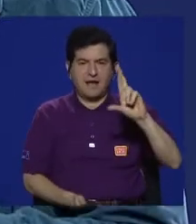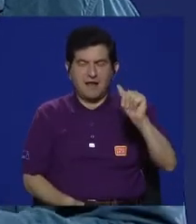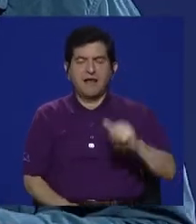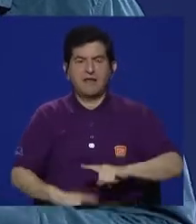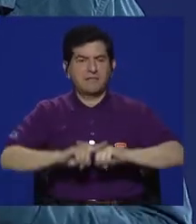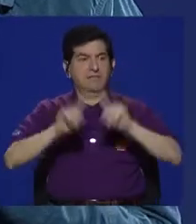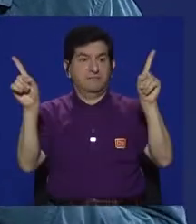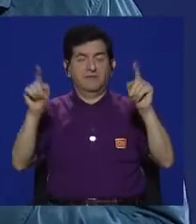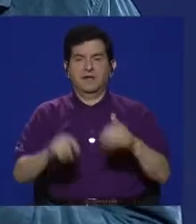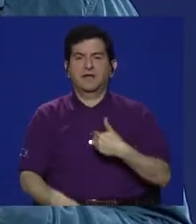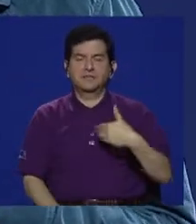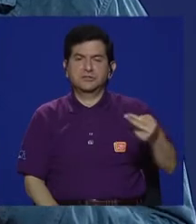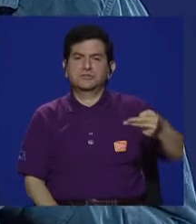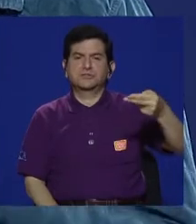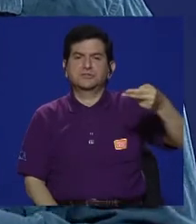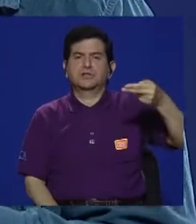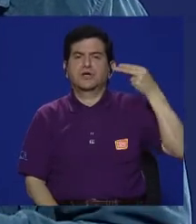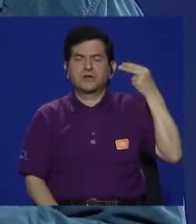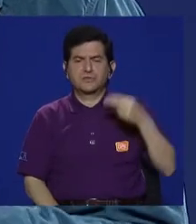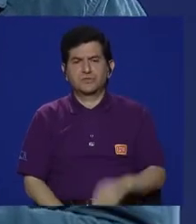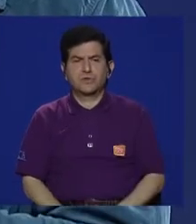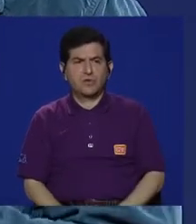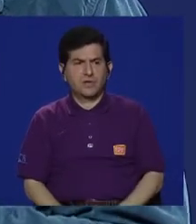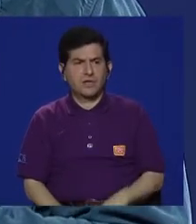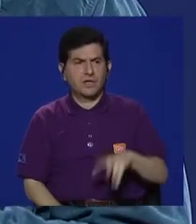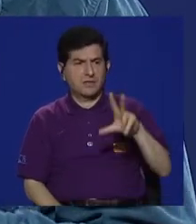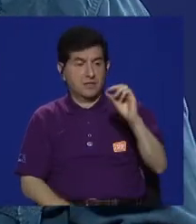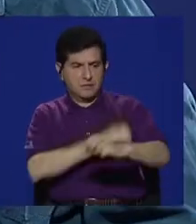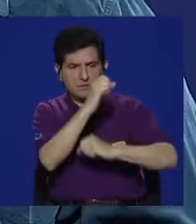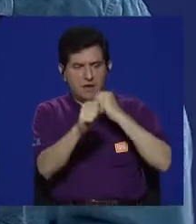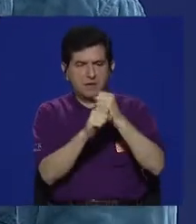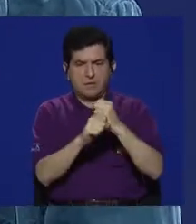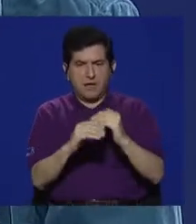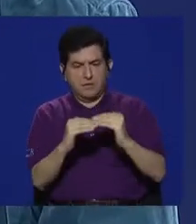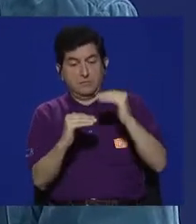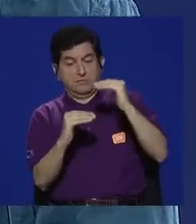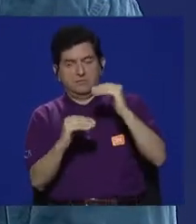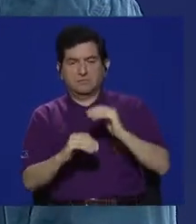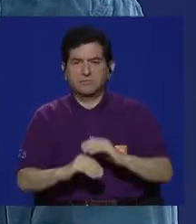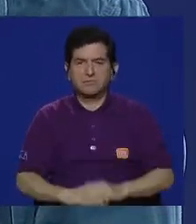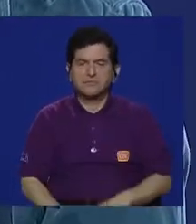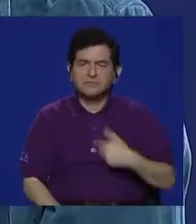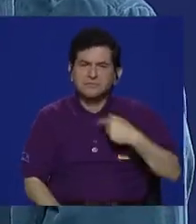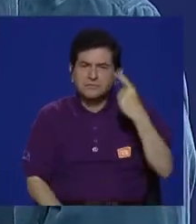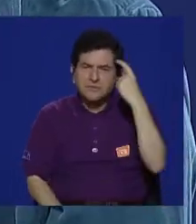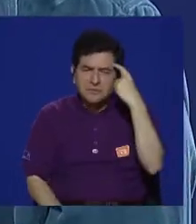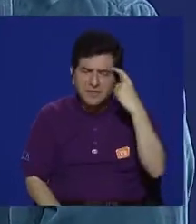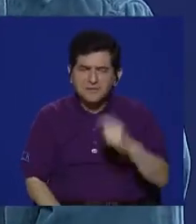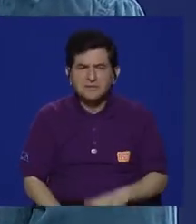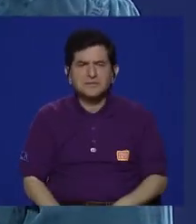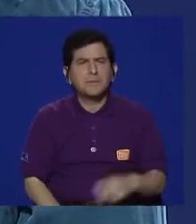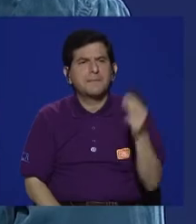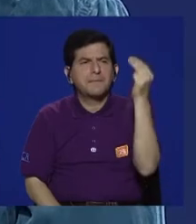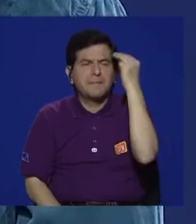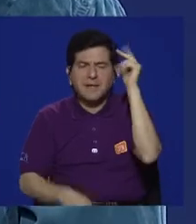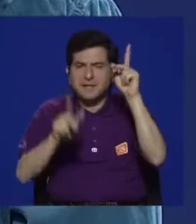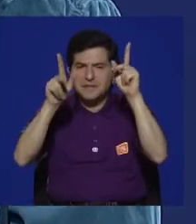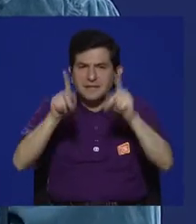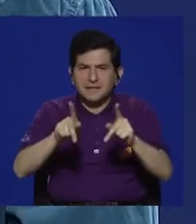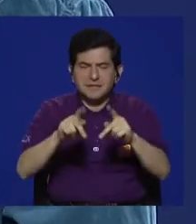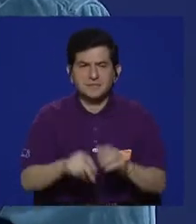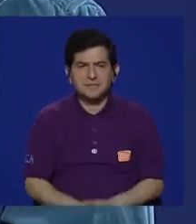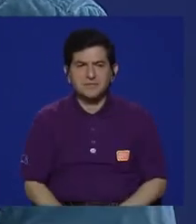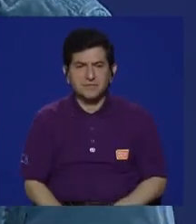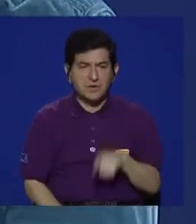tiene una historia de más de 30 años y pienso que la mentalidad de la gente que